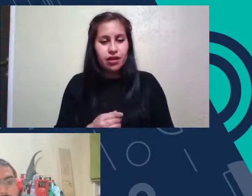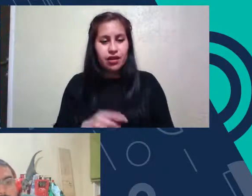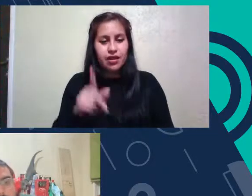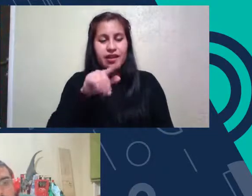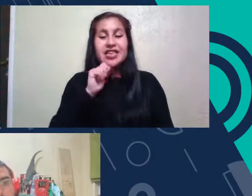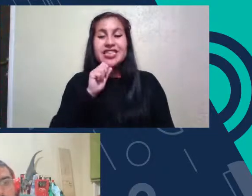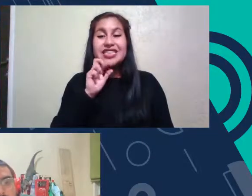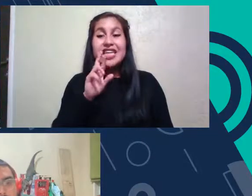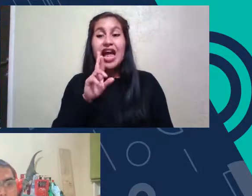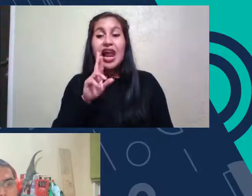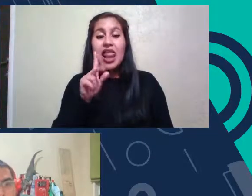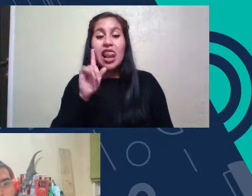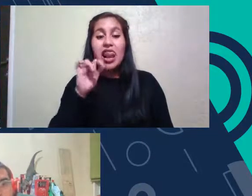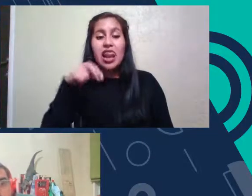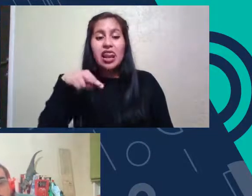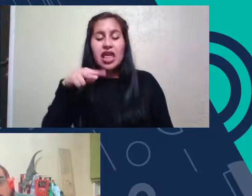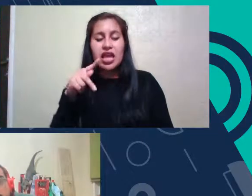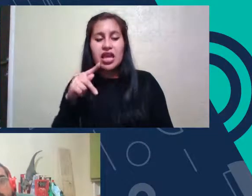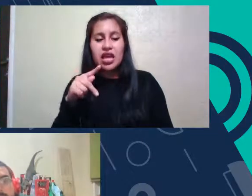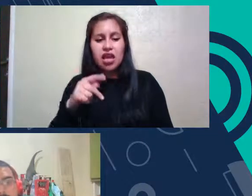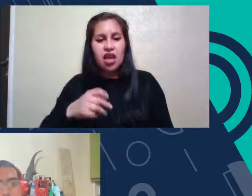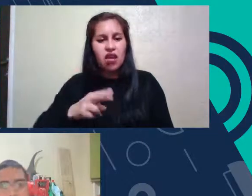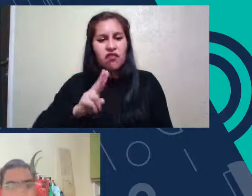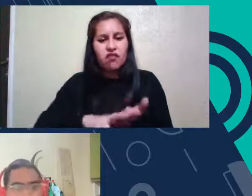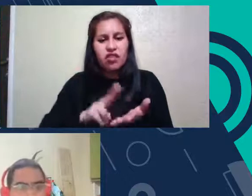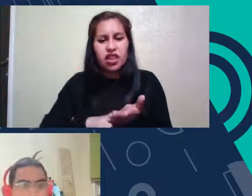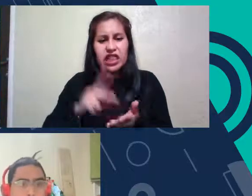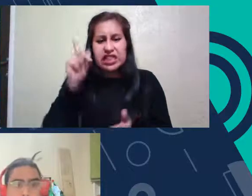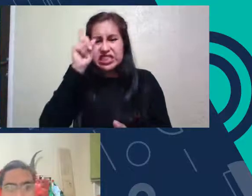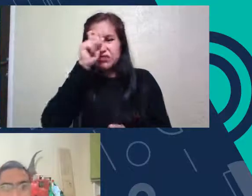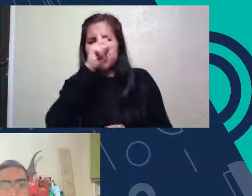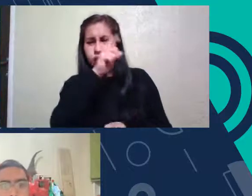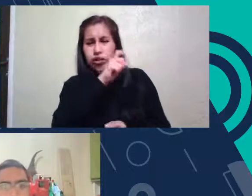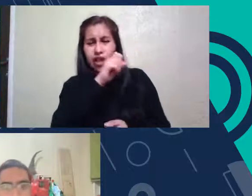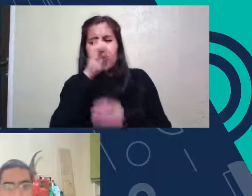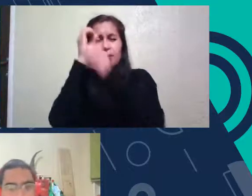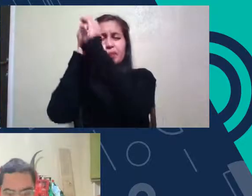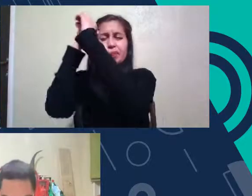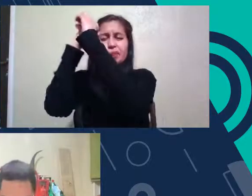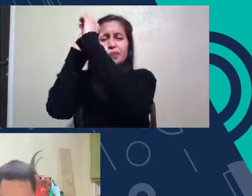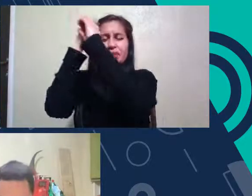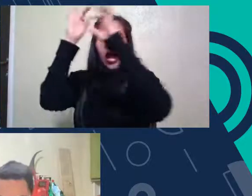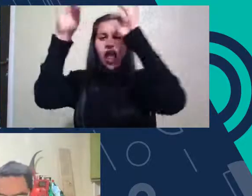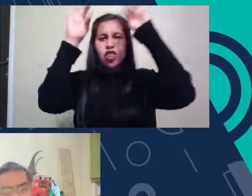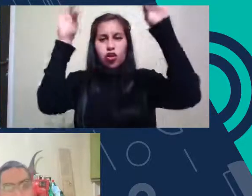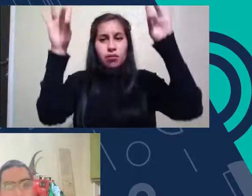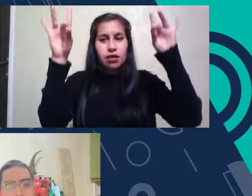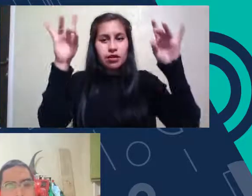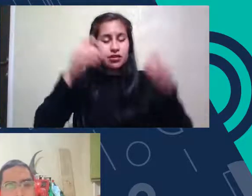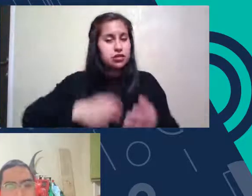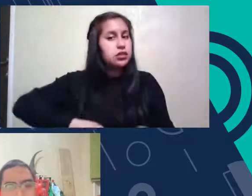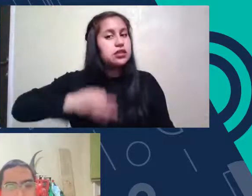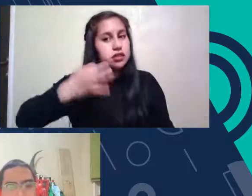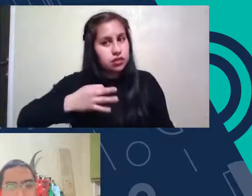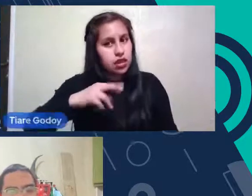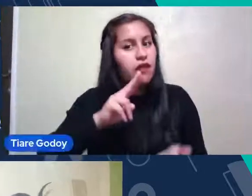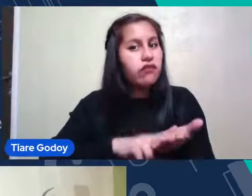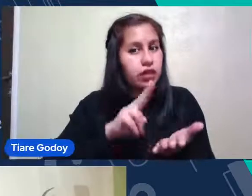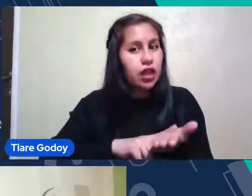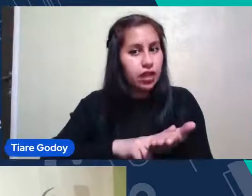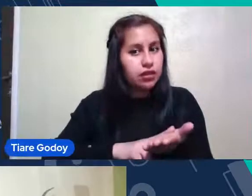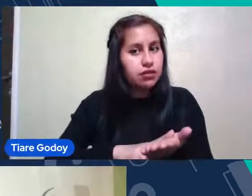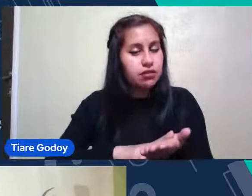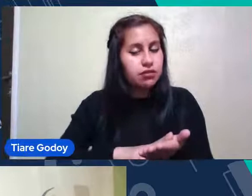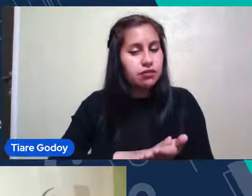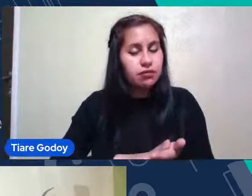Podría Dificultar La observación Astronómica En Chile? Muy real Muy real Porque